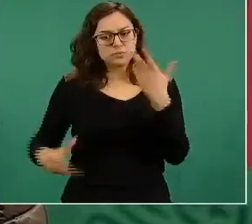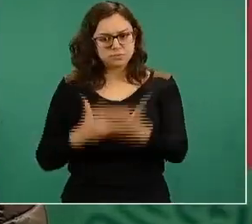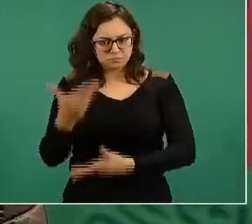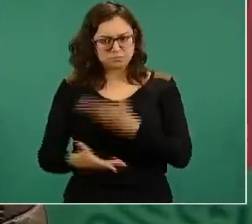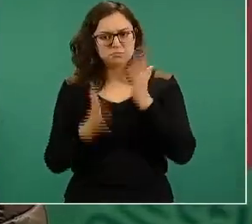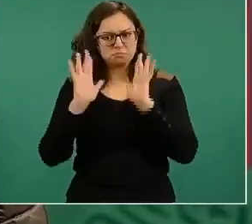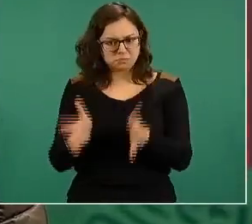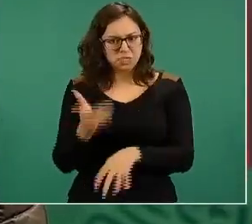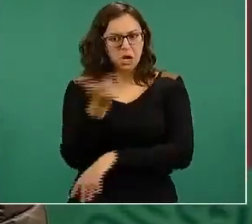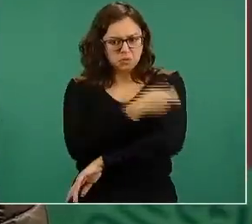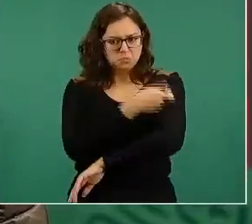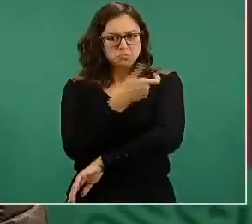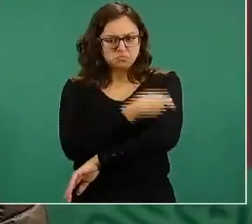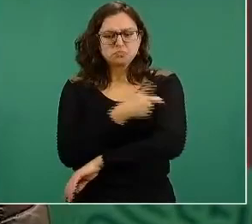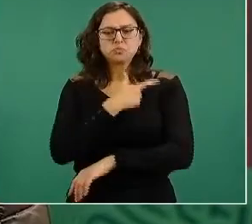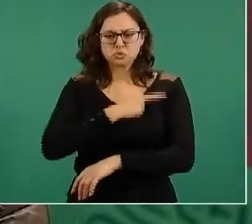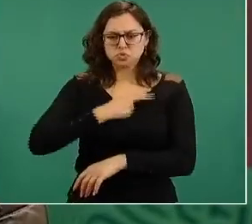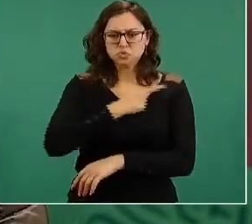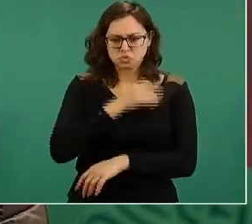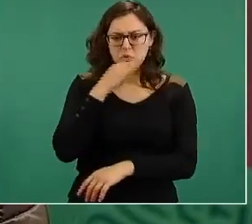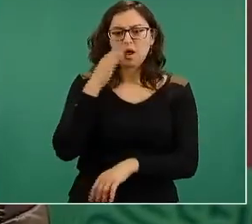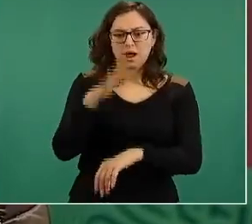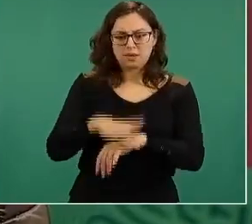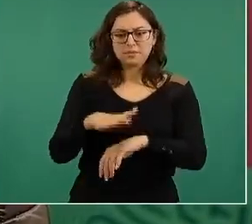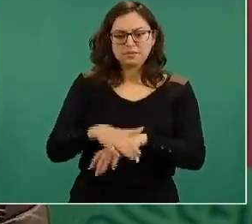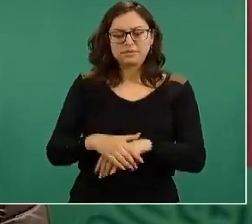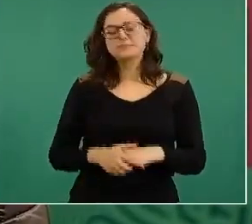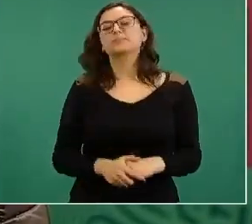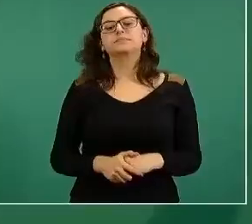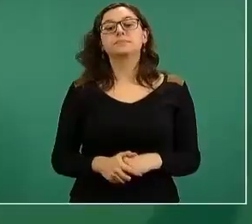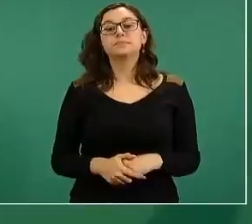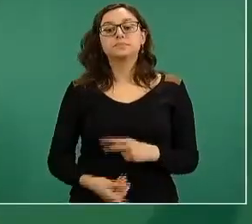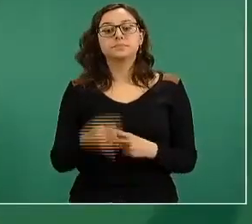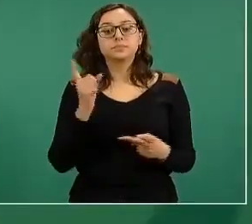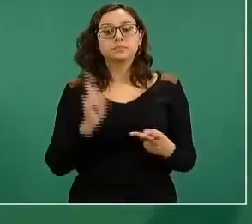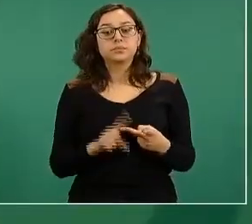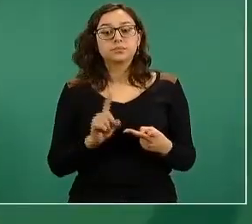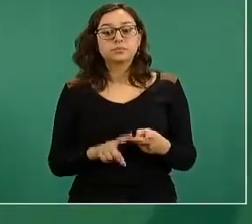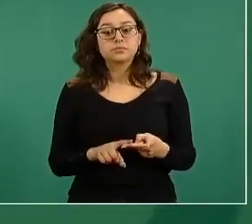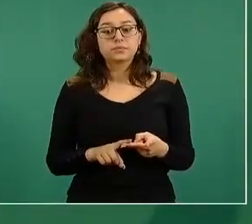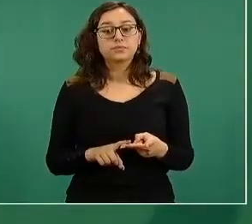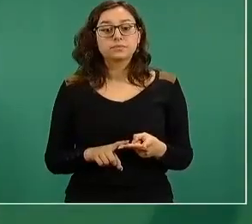la vacuna con todo gusto. ¿Me recuerda la otra última pregunta?